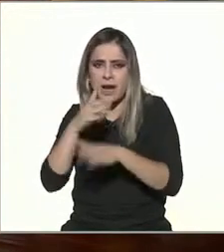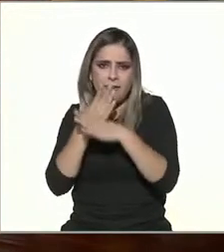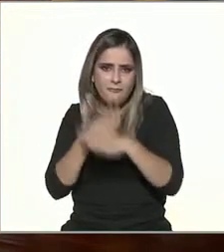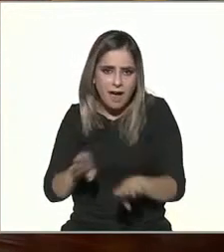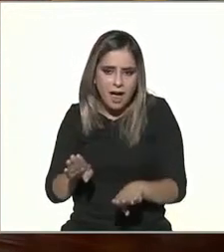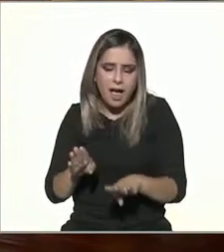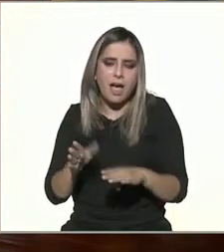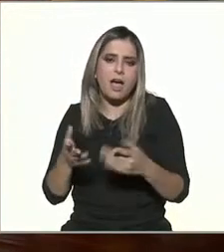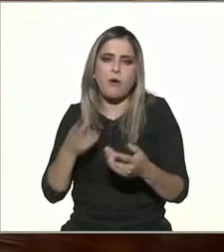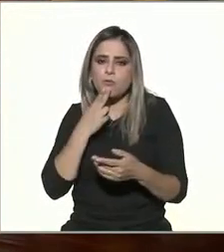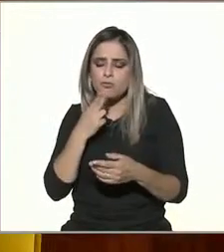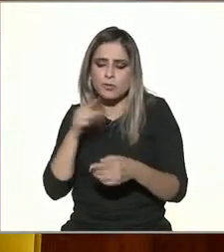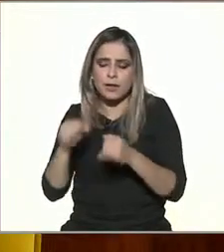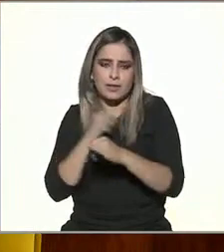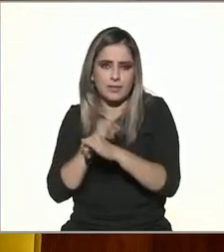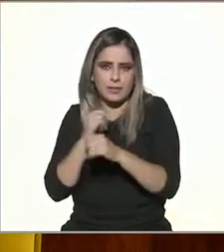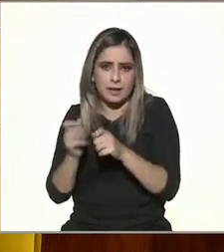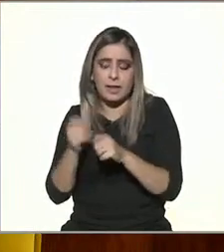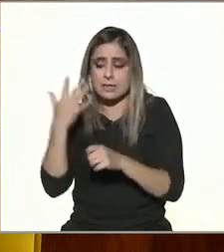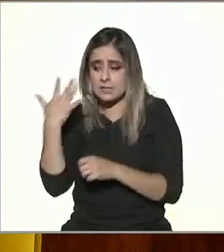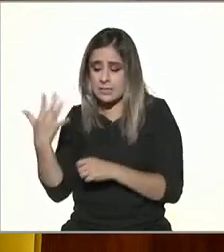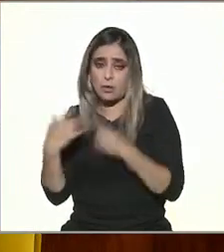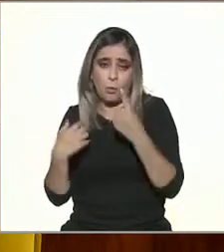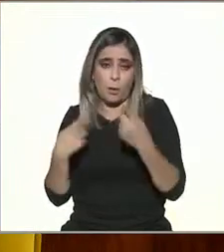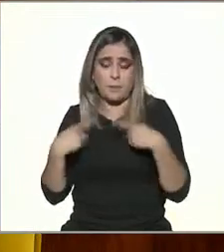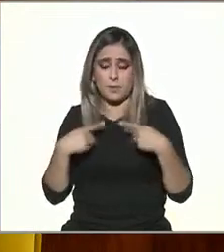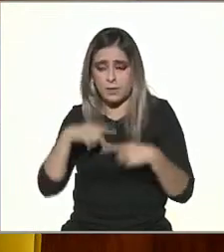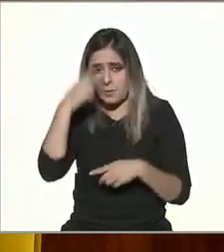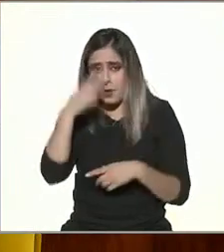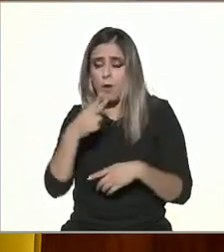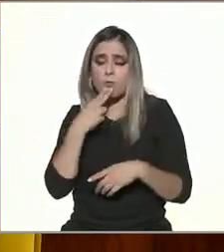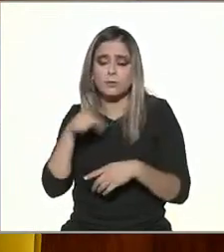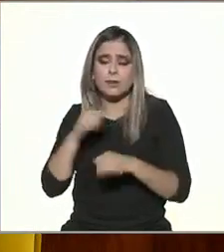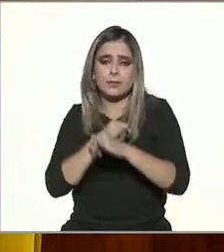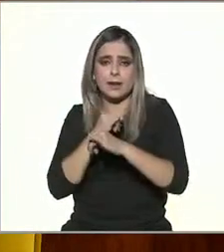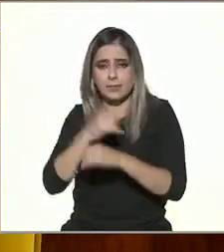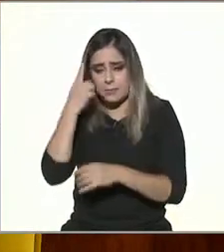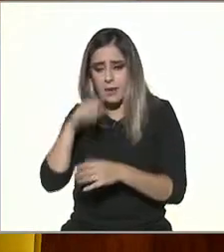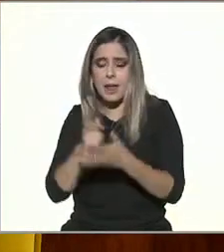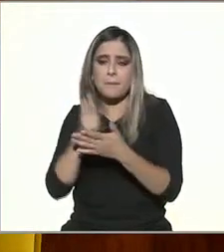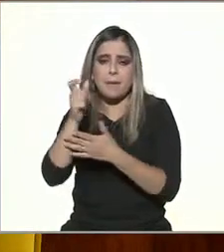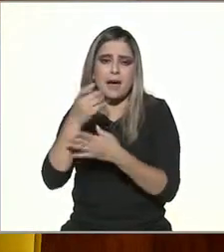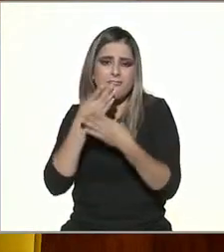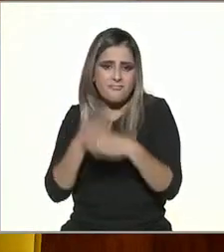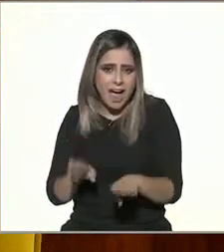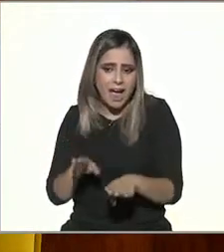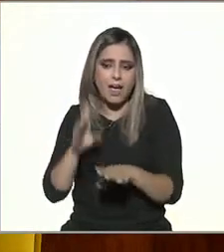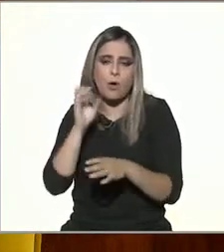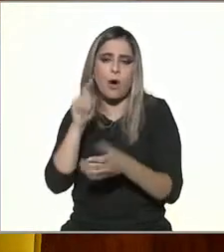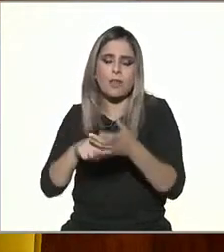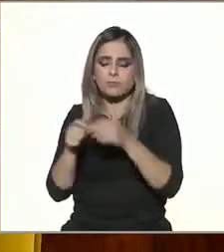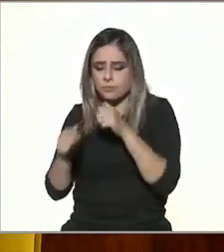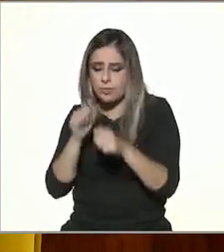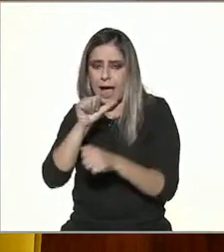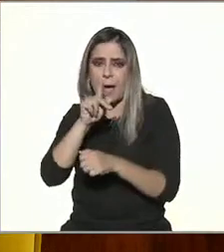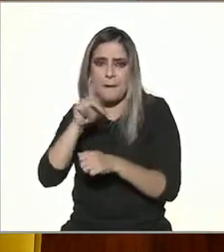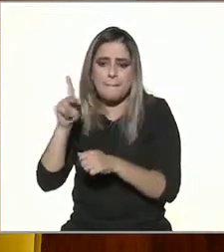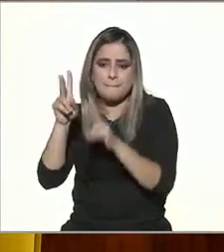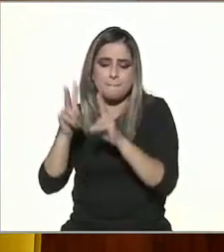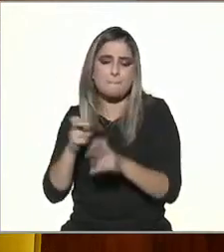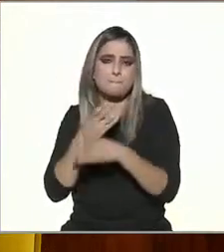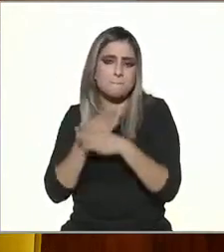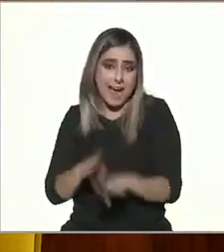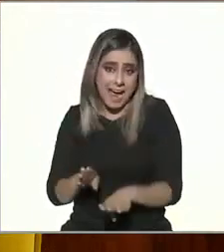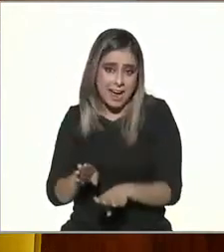va cerca de uno de cada cinco mexicanos, o uno de cada cuatro, ya está utilizando ya los servicios bancarios, que es